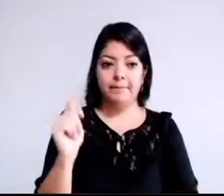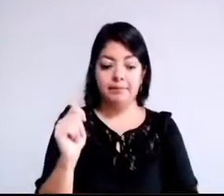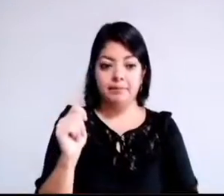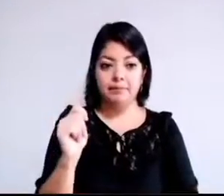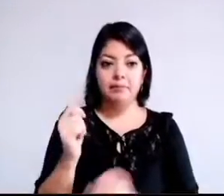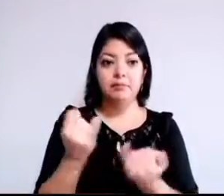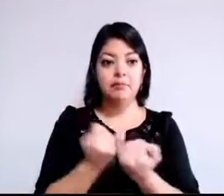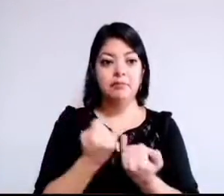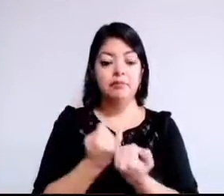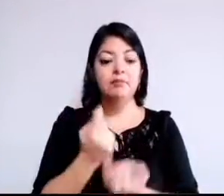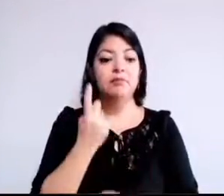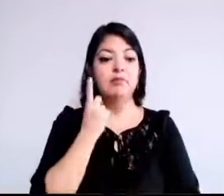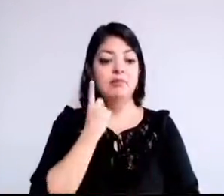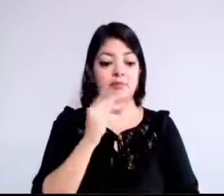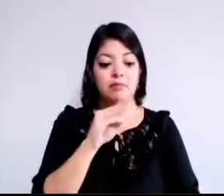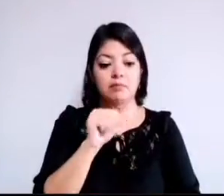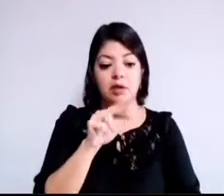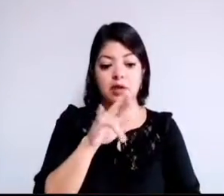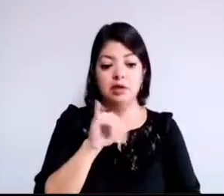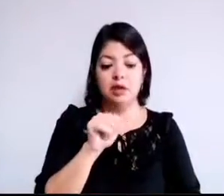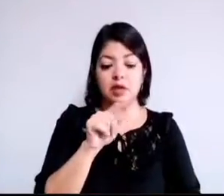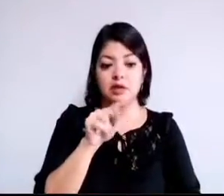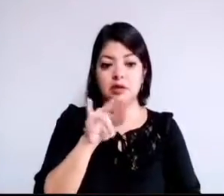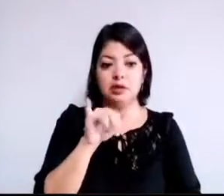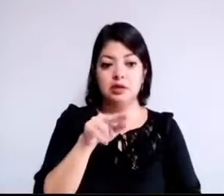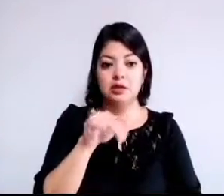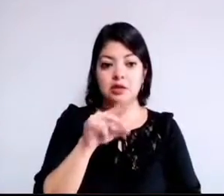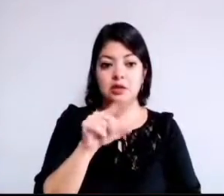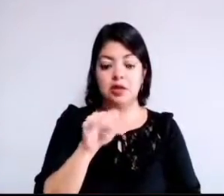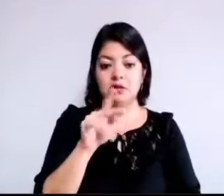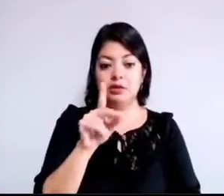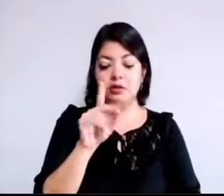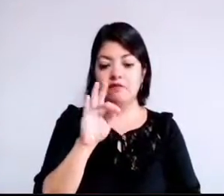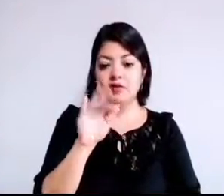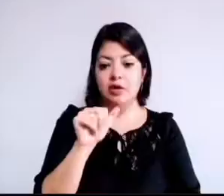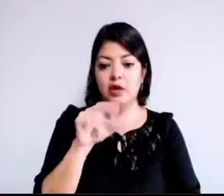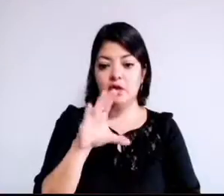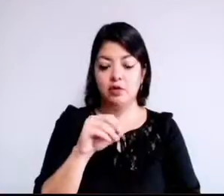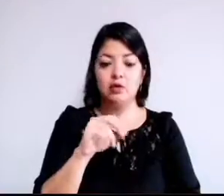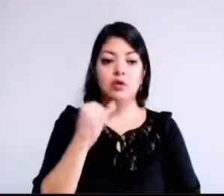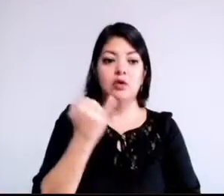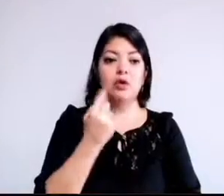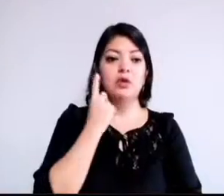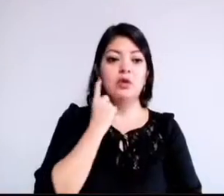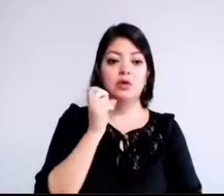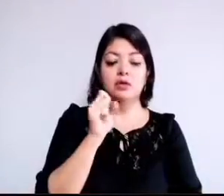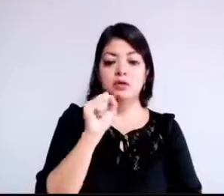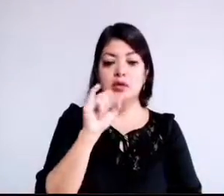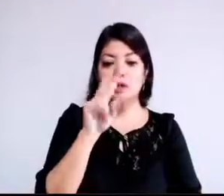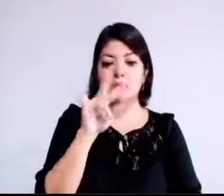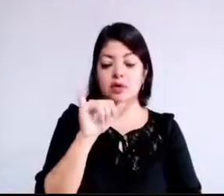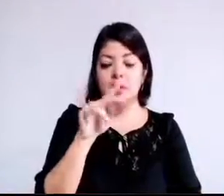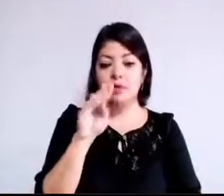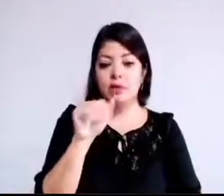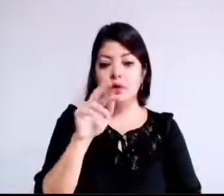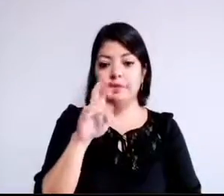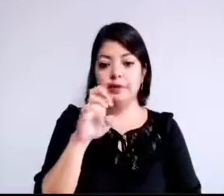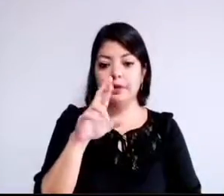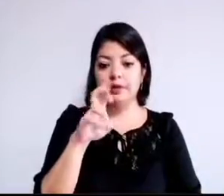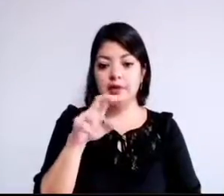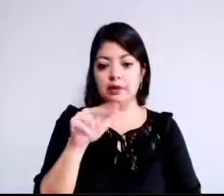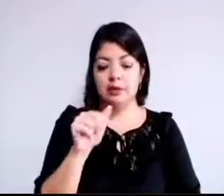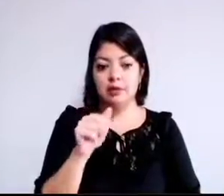diputada María Trinidad Franco Arpero, diputada Silvia Barberena Maldonado. Es cuanto, presidente.